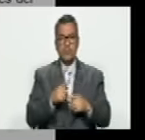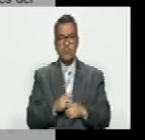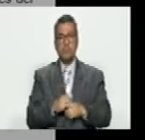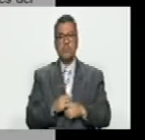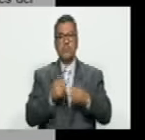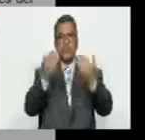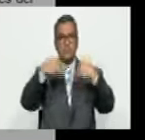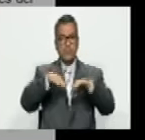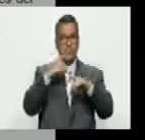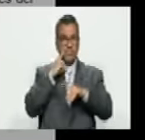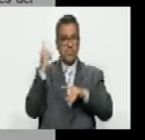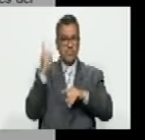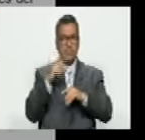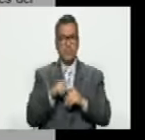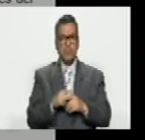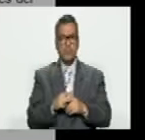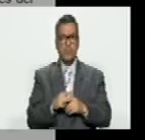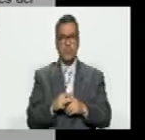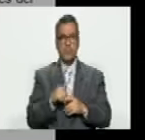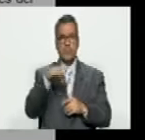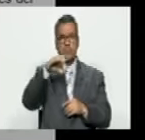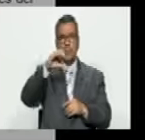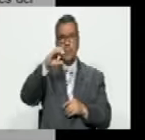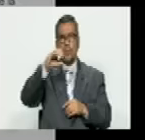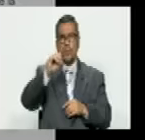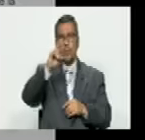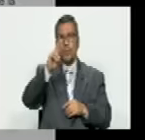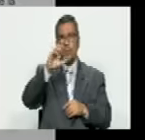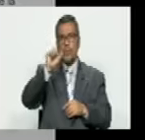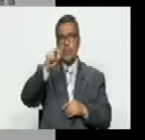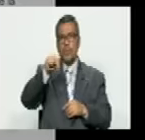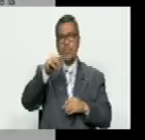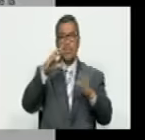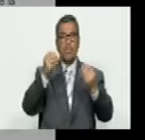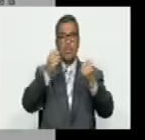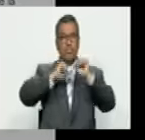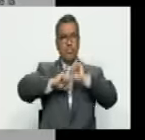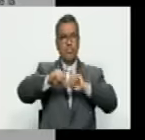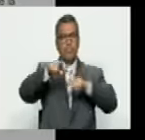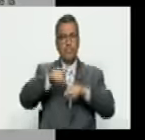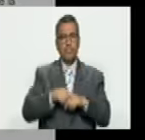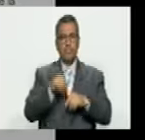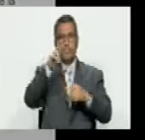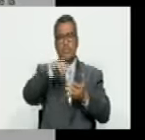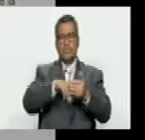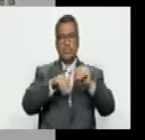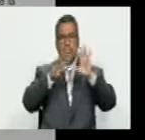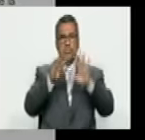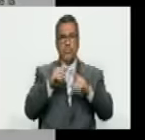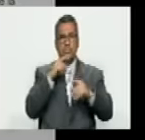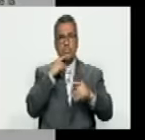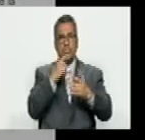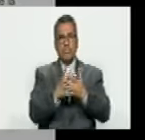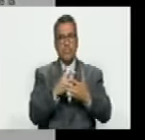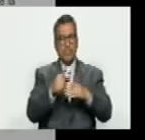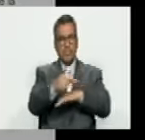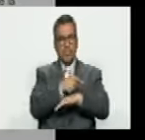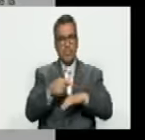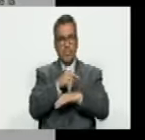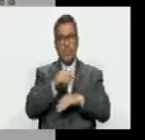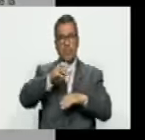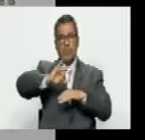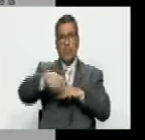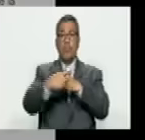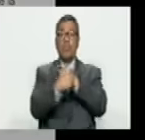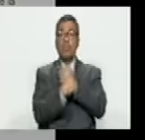la siguiente lámina ustedes verán a la USAID tanto que defiende la democracia USAID en el año 2019 pagaba el sueldo del gobierno de Guaidó